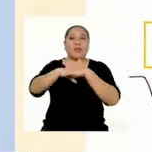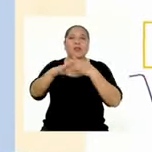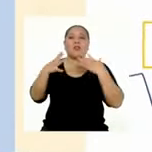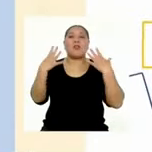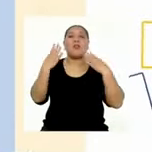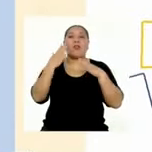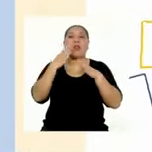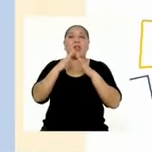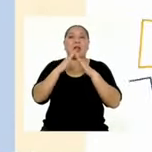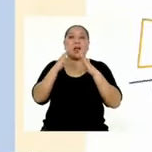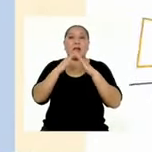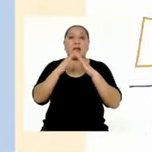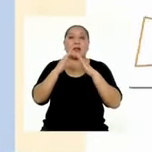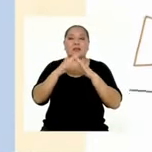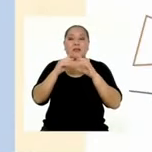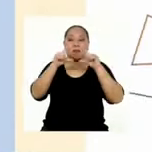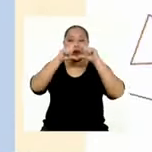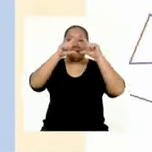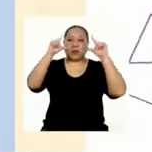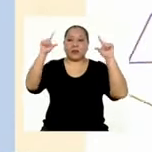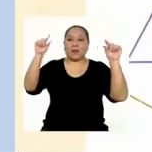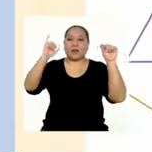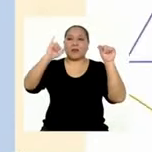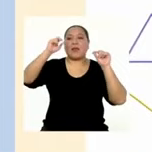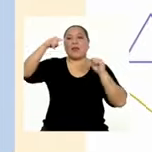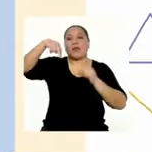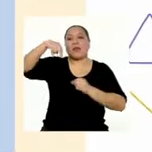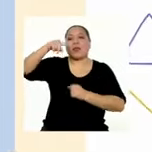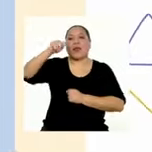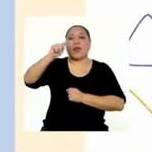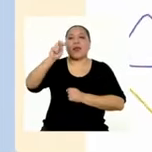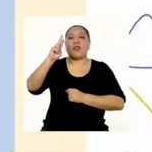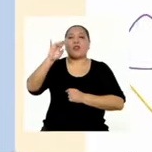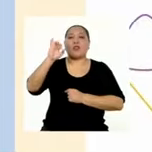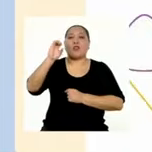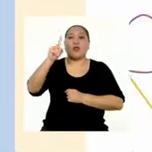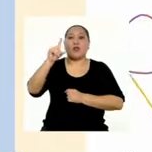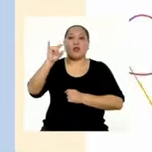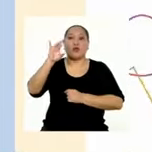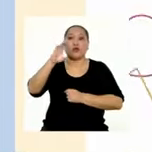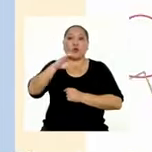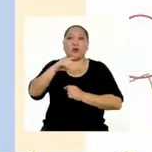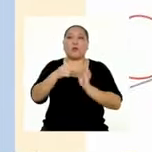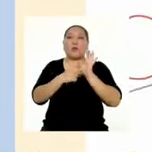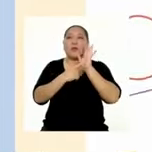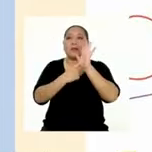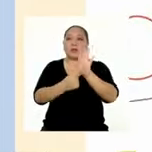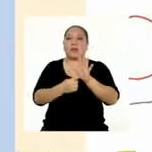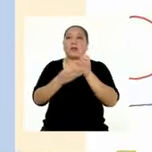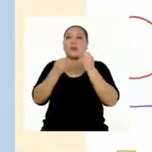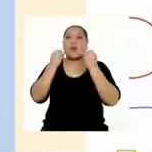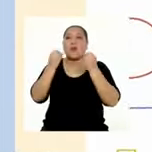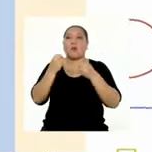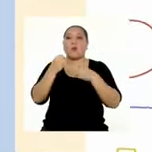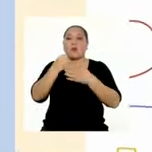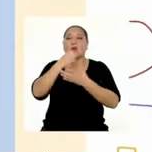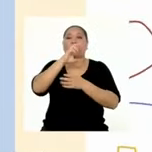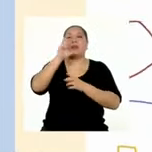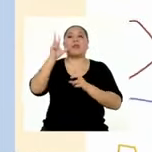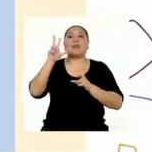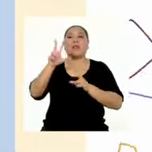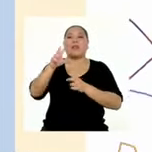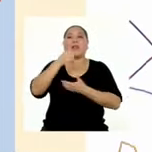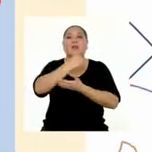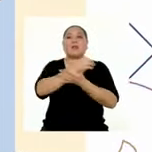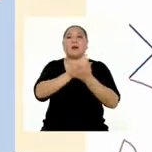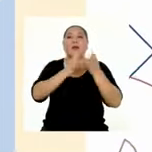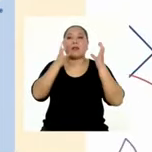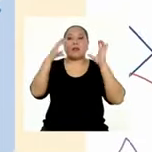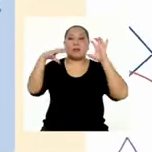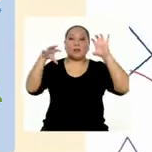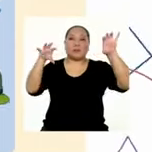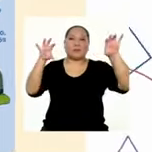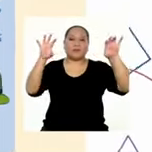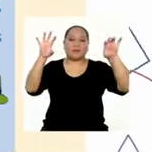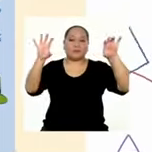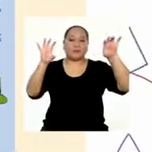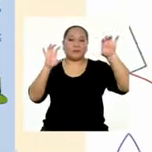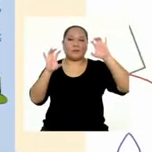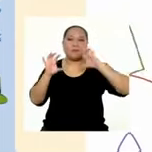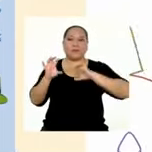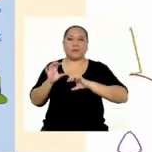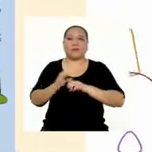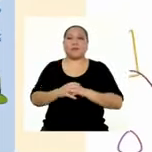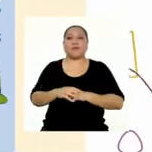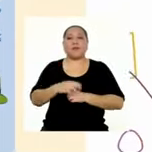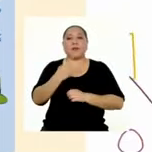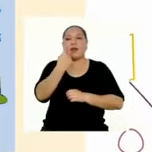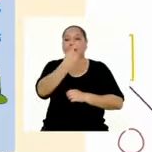un párrafo de introducción que presenta el contexto y el tema para la audiencia. Y como ven, está dividido en tres partes. Cada bloque es un